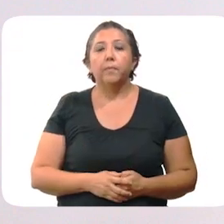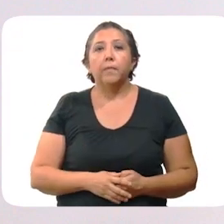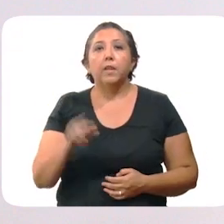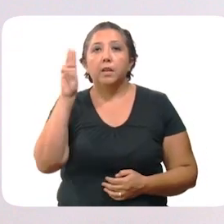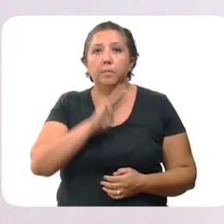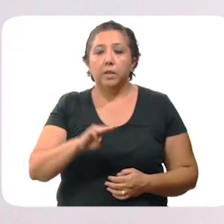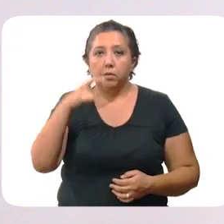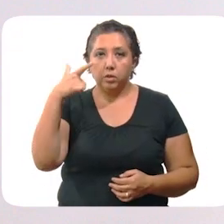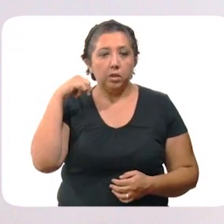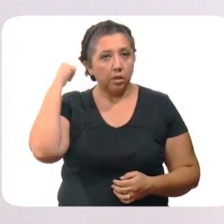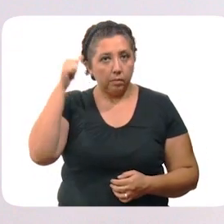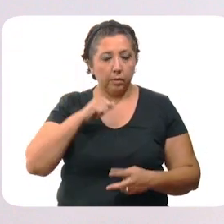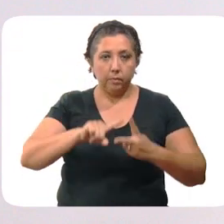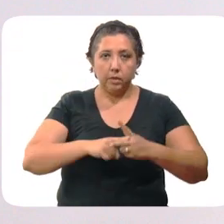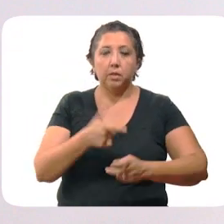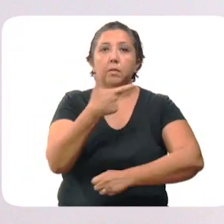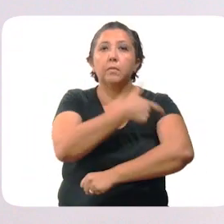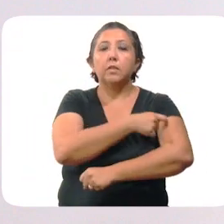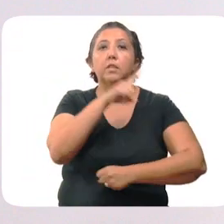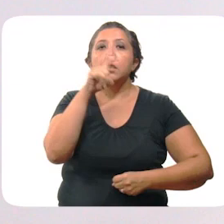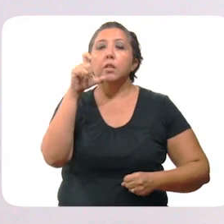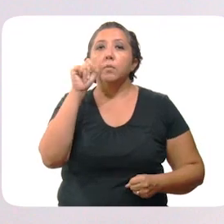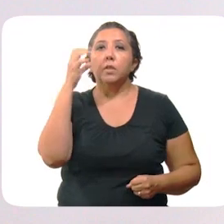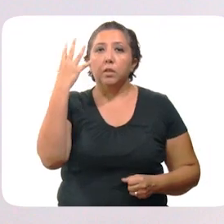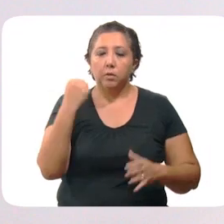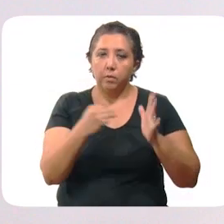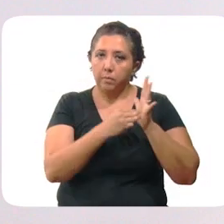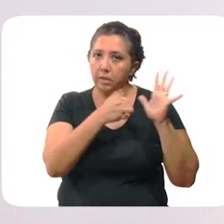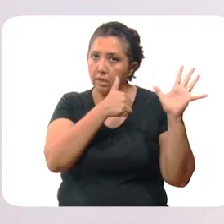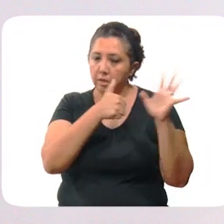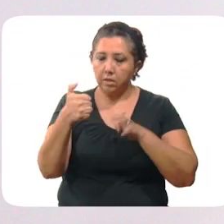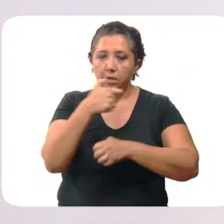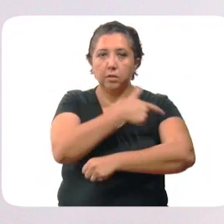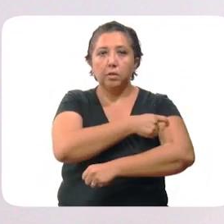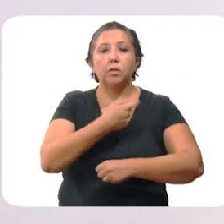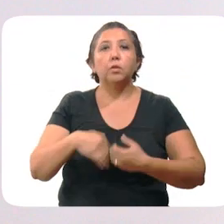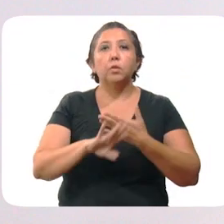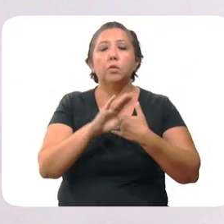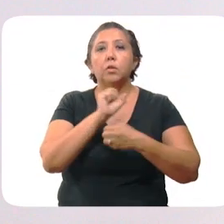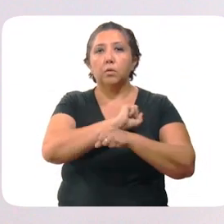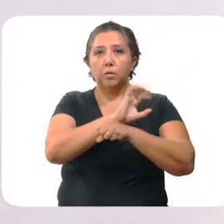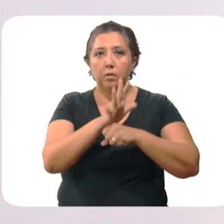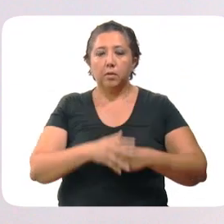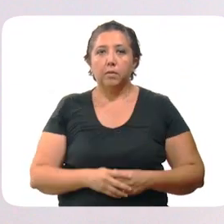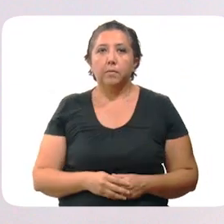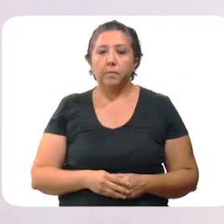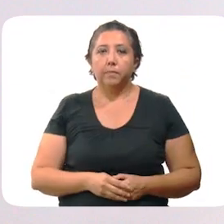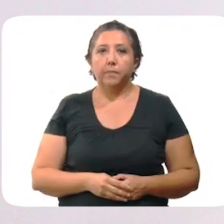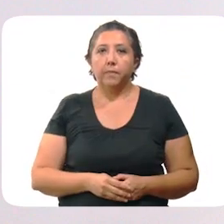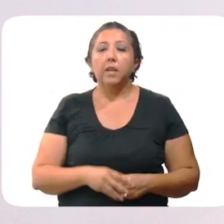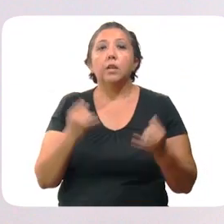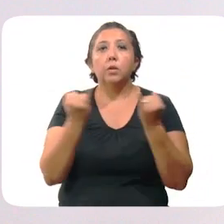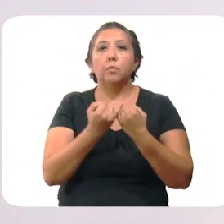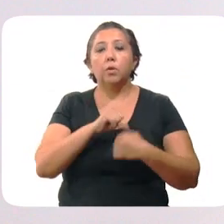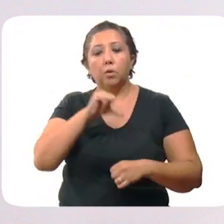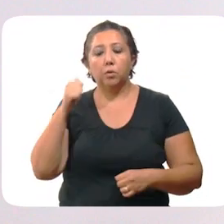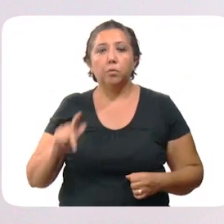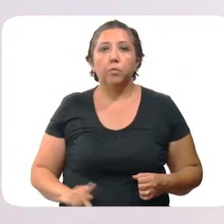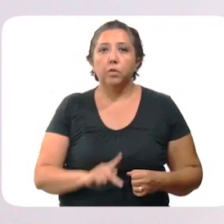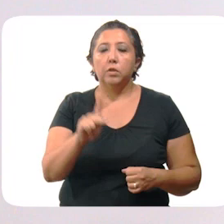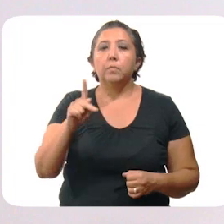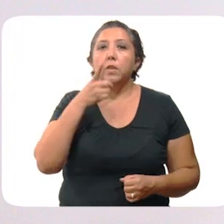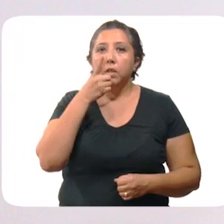El miércoles 7 de abril se comenzaron a aplicar 129.600 dosis de vacunas contra el coronavirus. Al igual que en otros